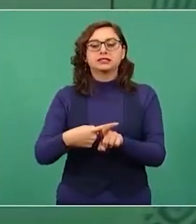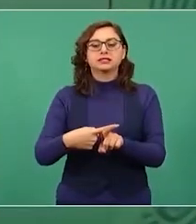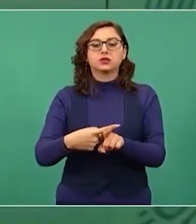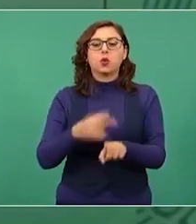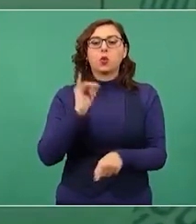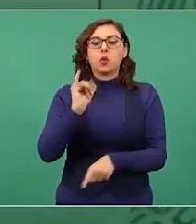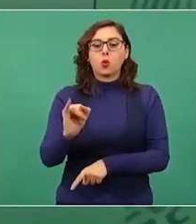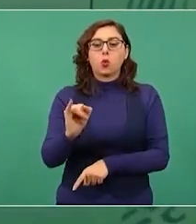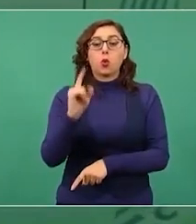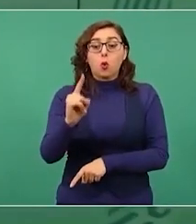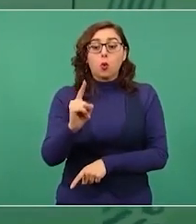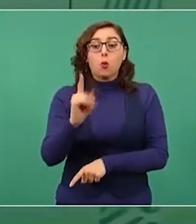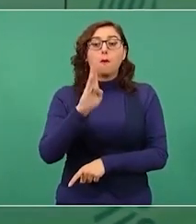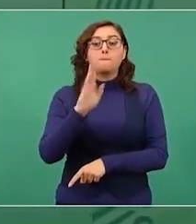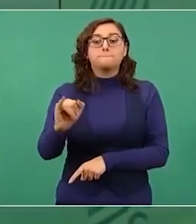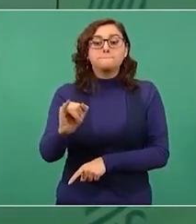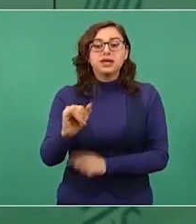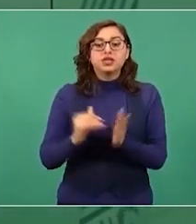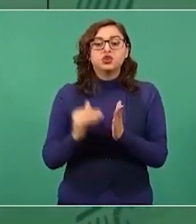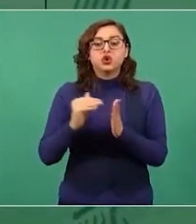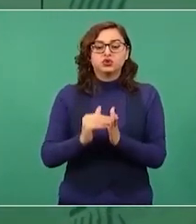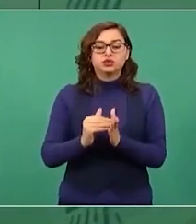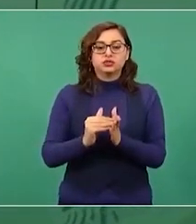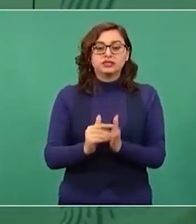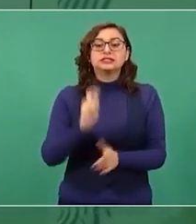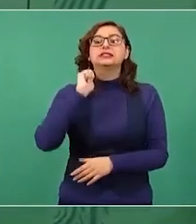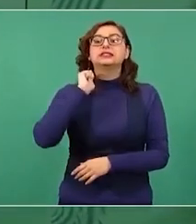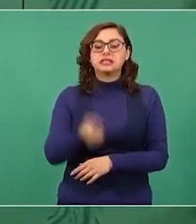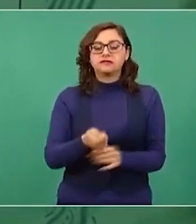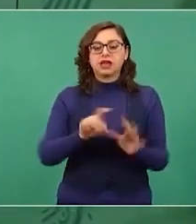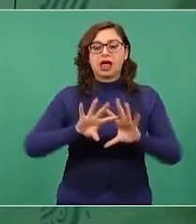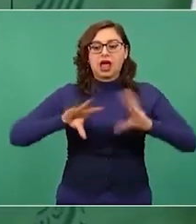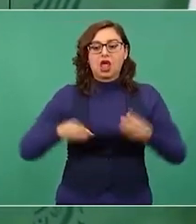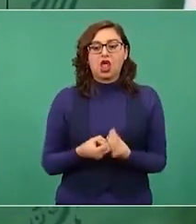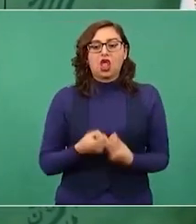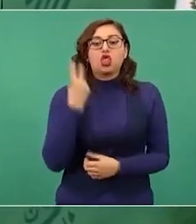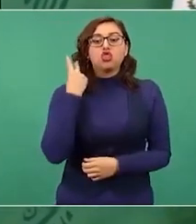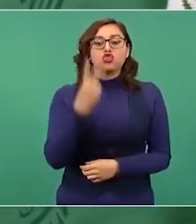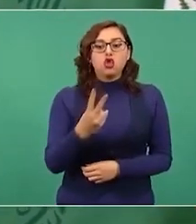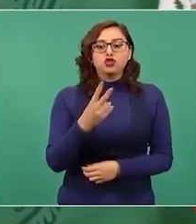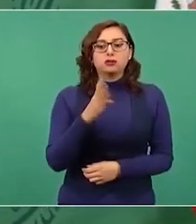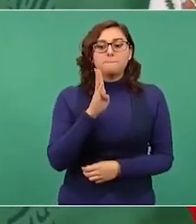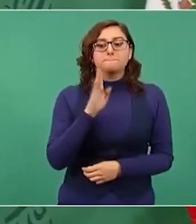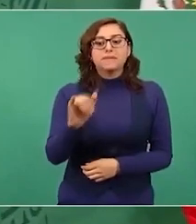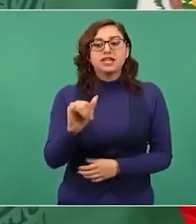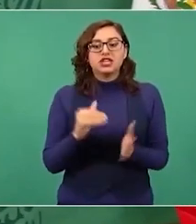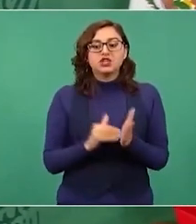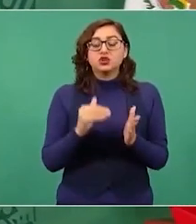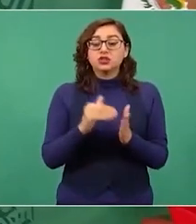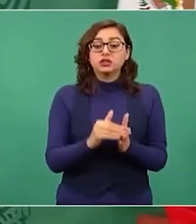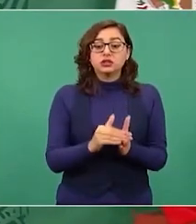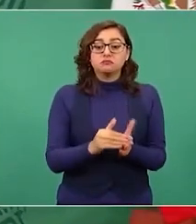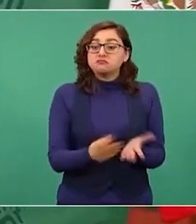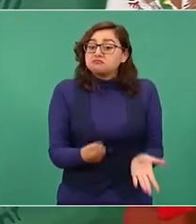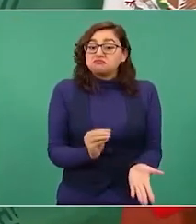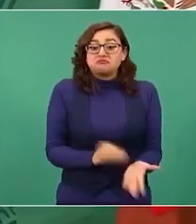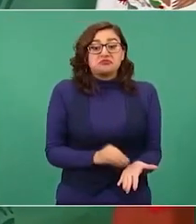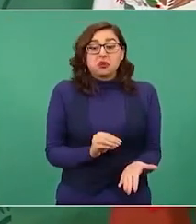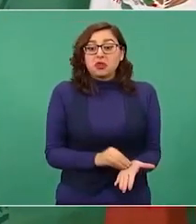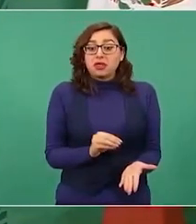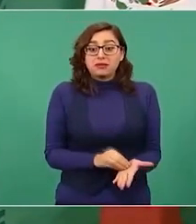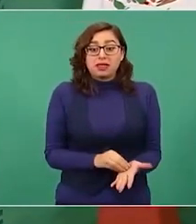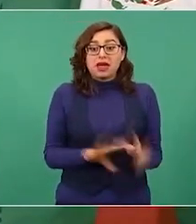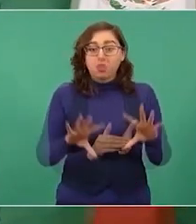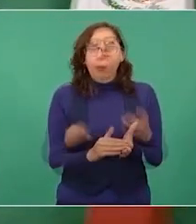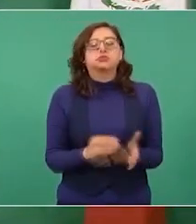Y la deuda es también, se mantiene de un billón, o sea, estamos hablando de tres